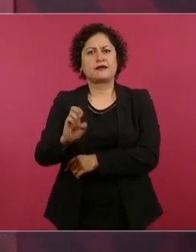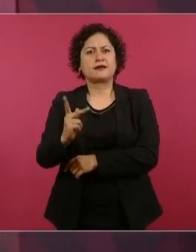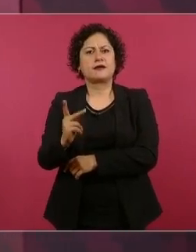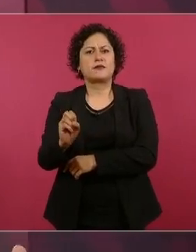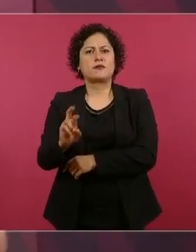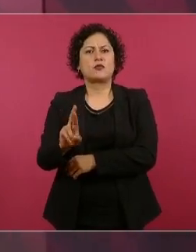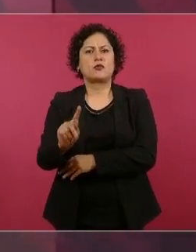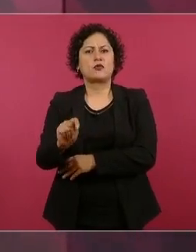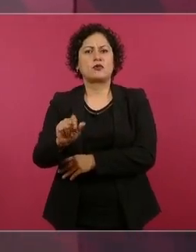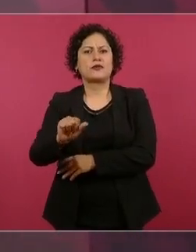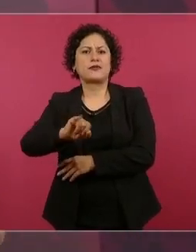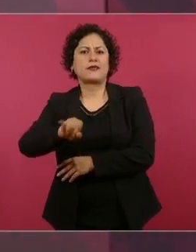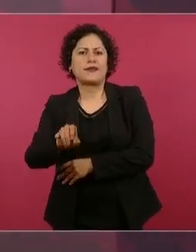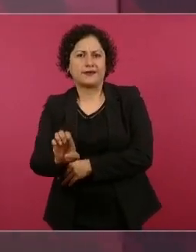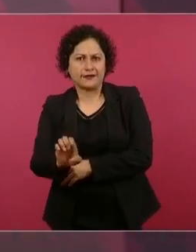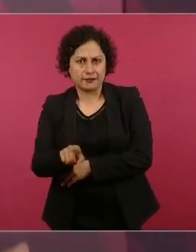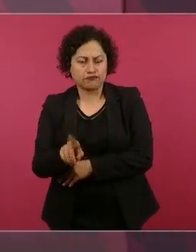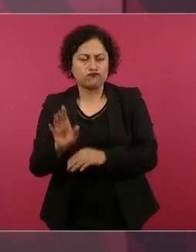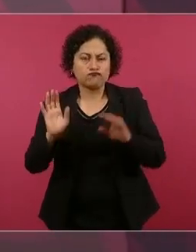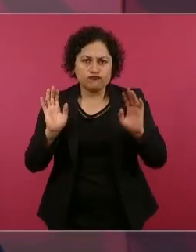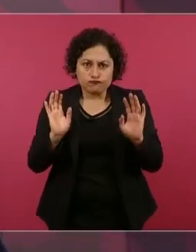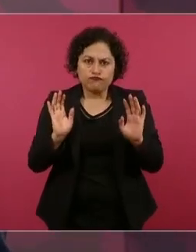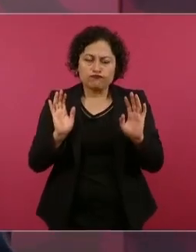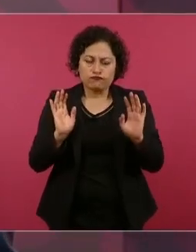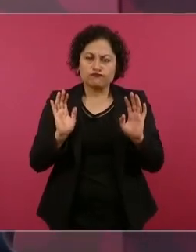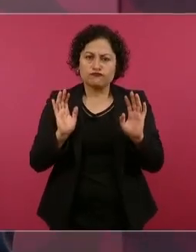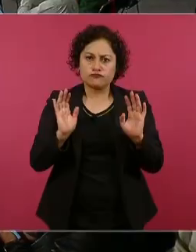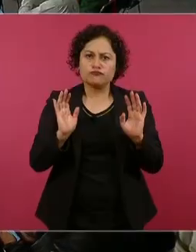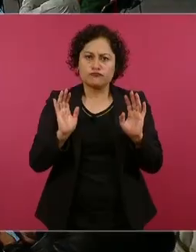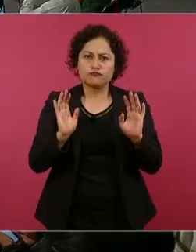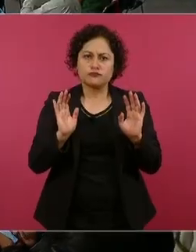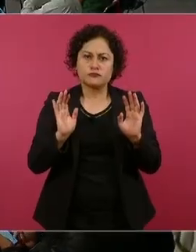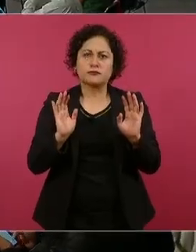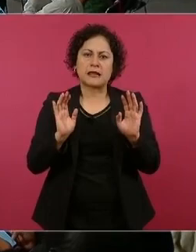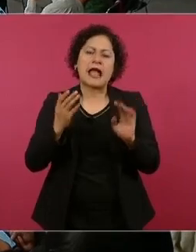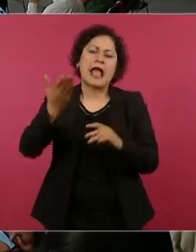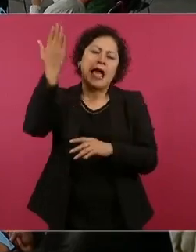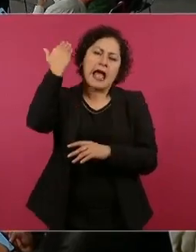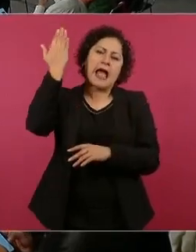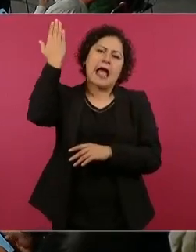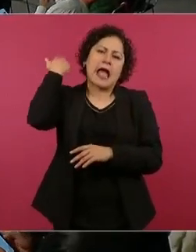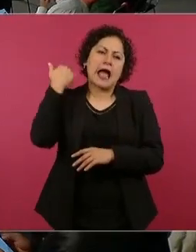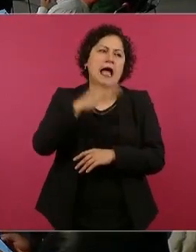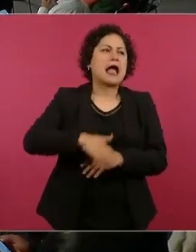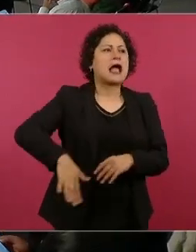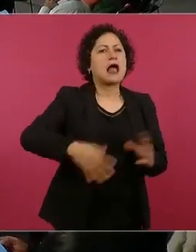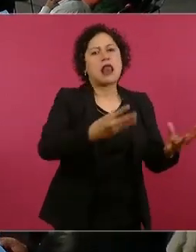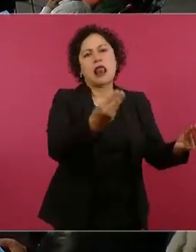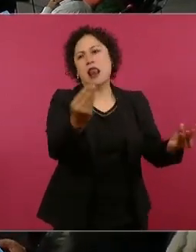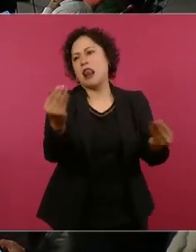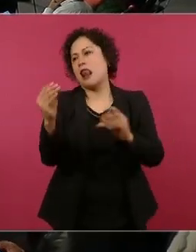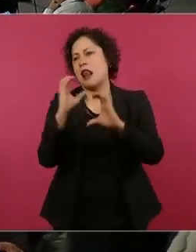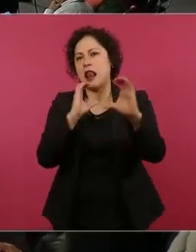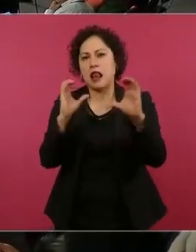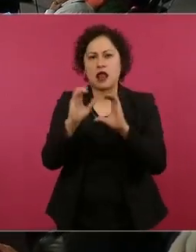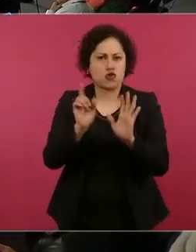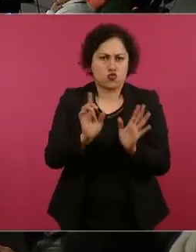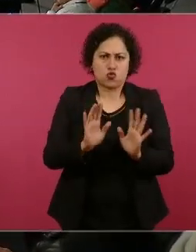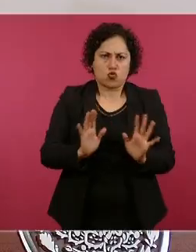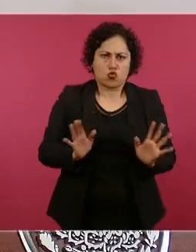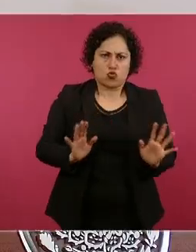no había muchas comunicaciones, no había caminos.